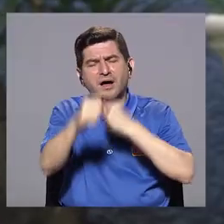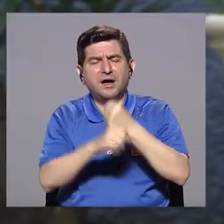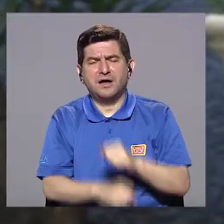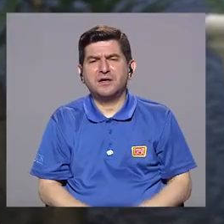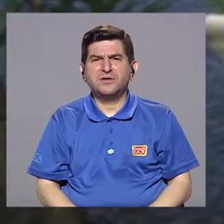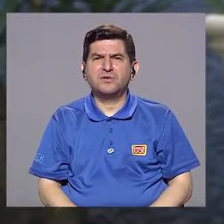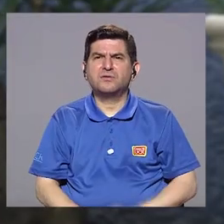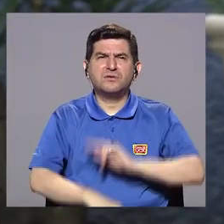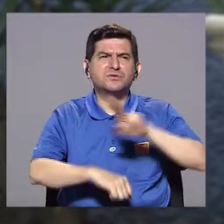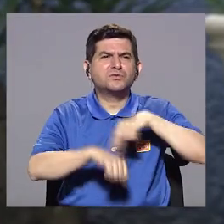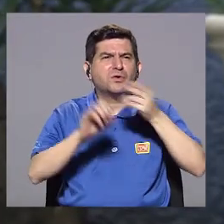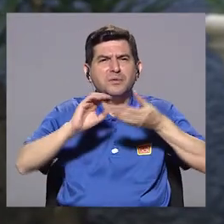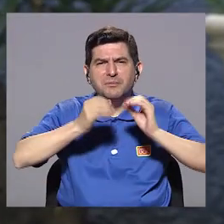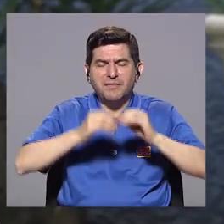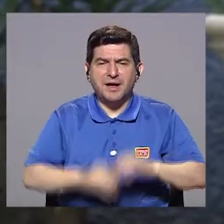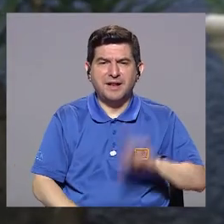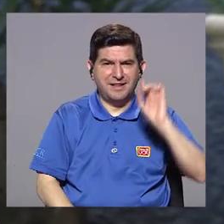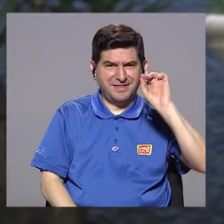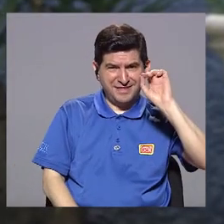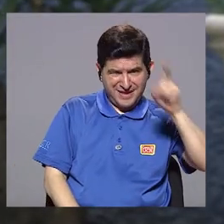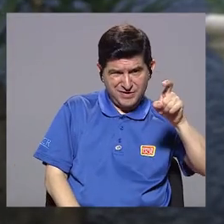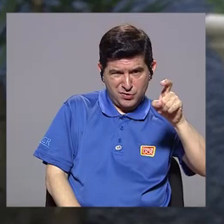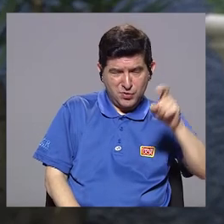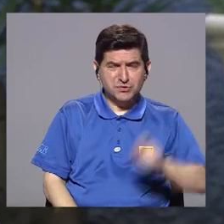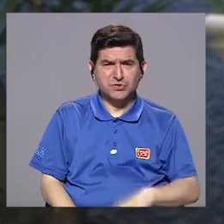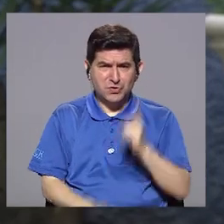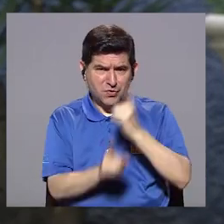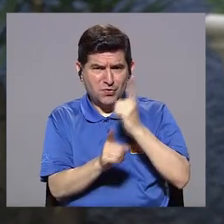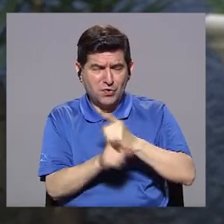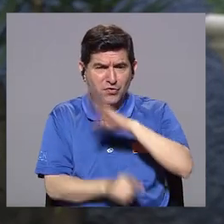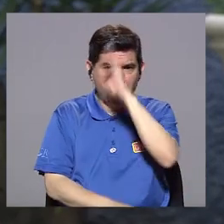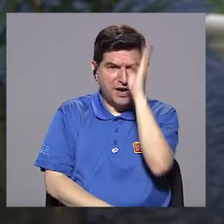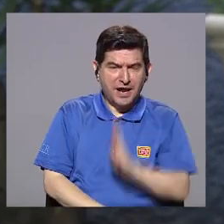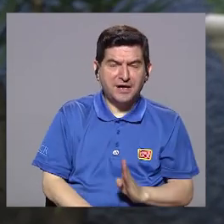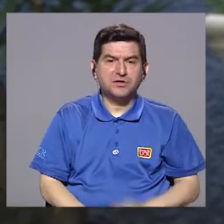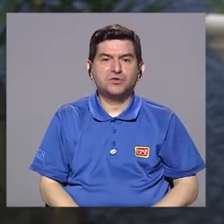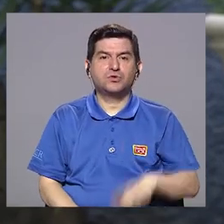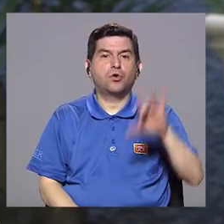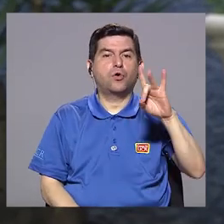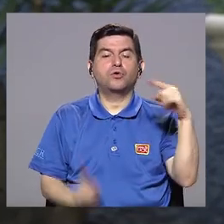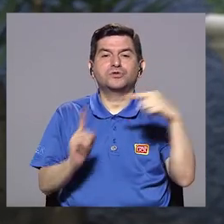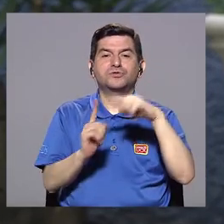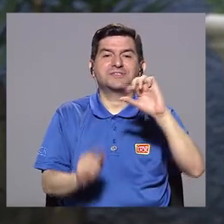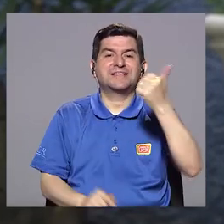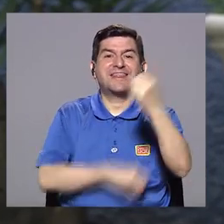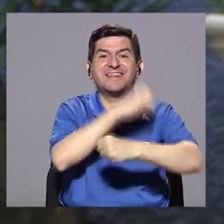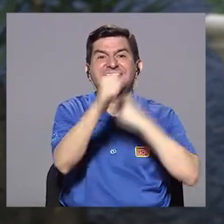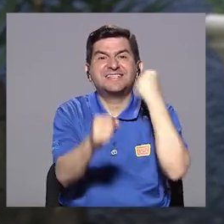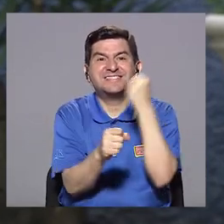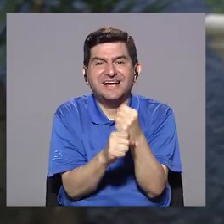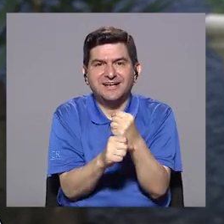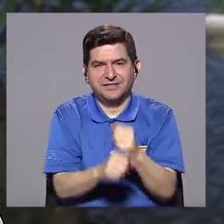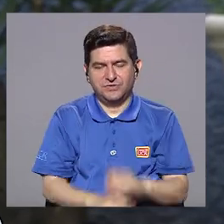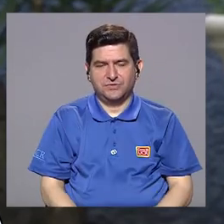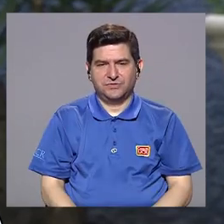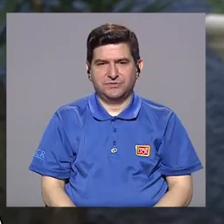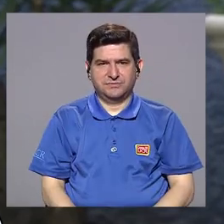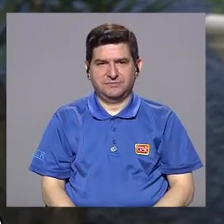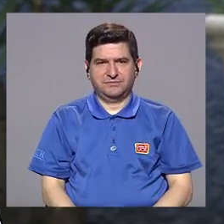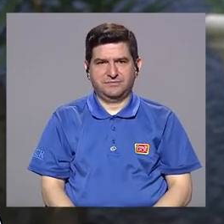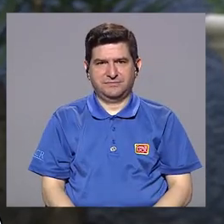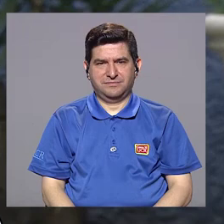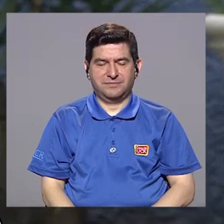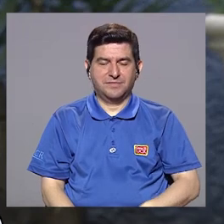promedio estadístico que dice para poder hacer un diagnóstico acertado de la bipolaridad es entre 8 y 10 años. Otra